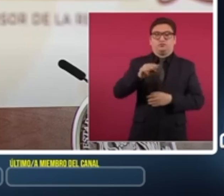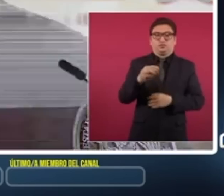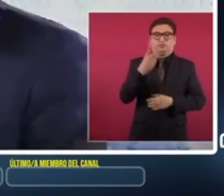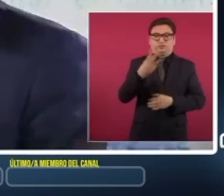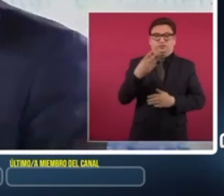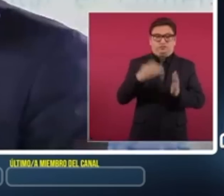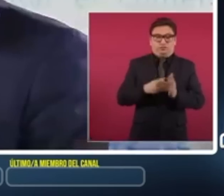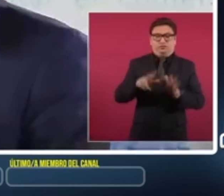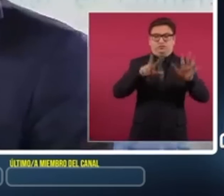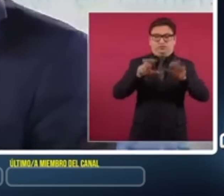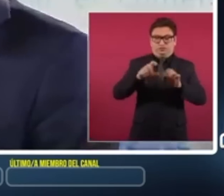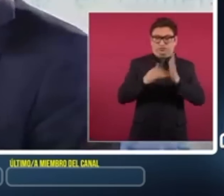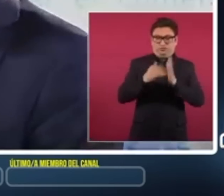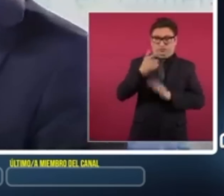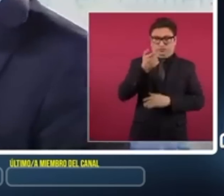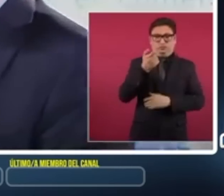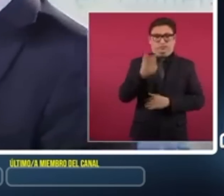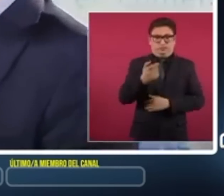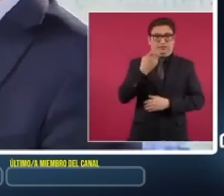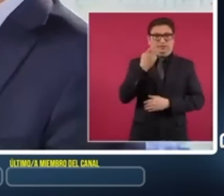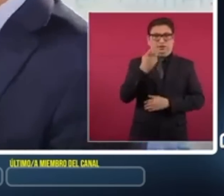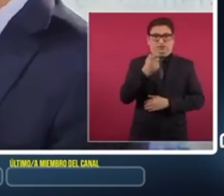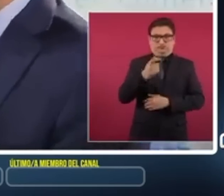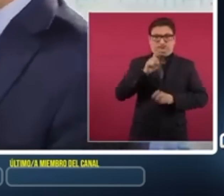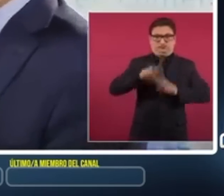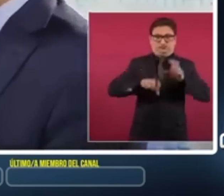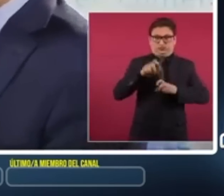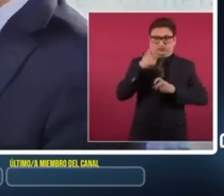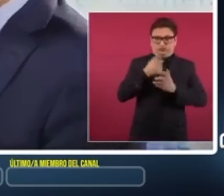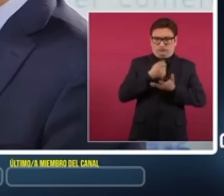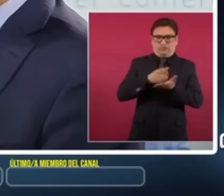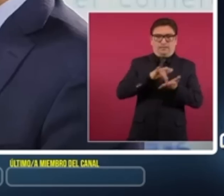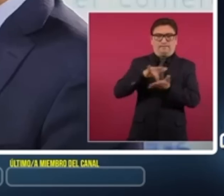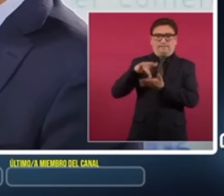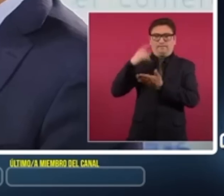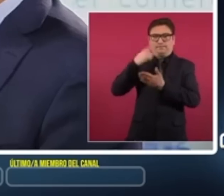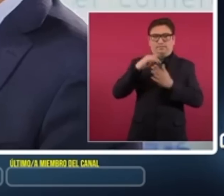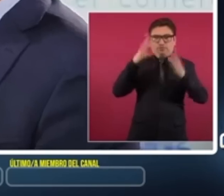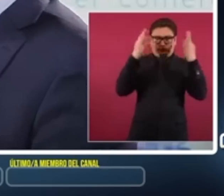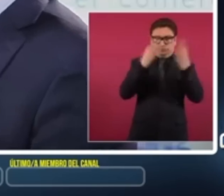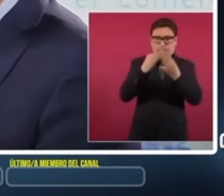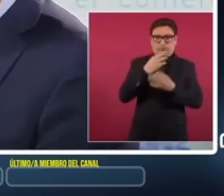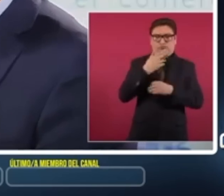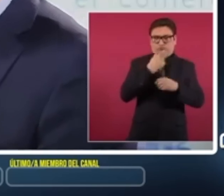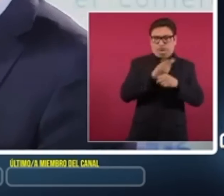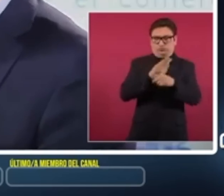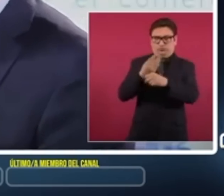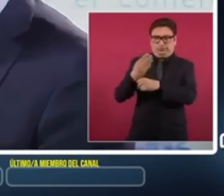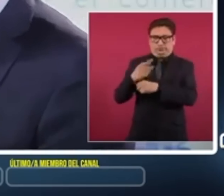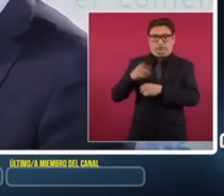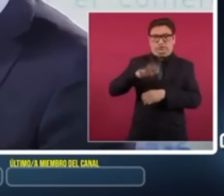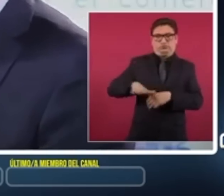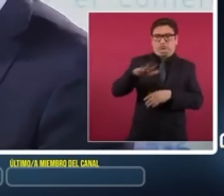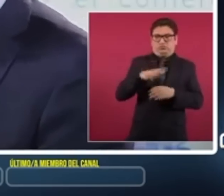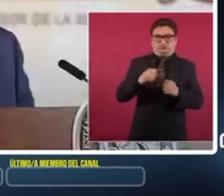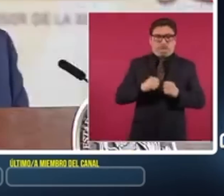800 millones de pesos que se están invirtiendo por primera ocasión en las aduanas de nuestro país para garantizar